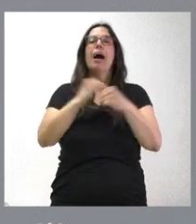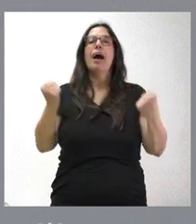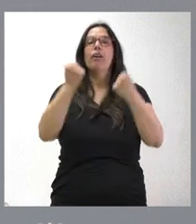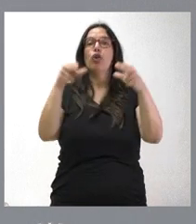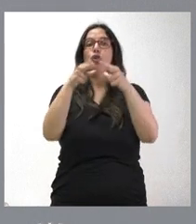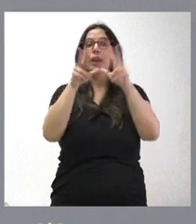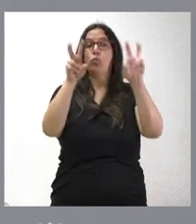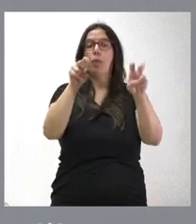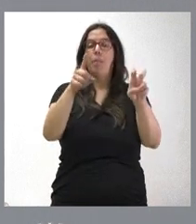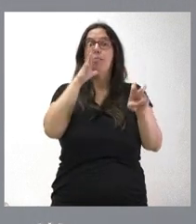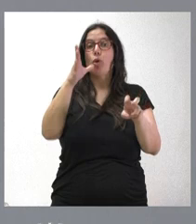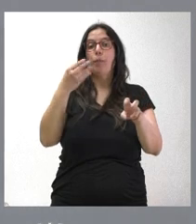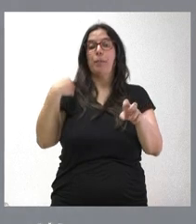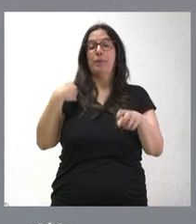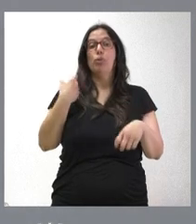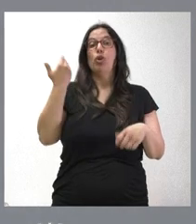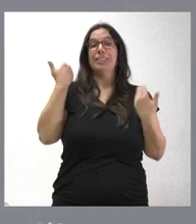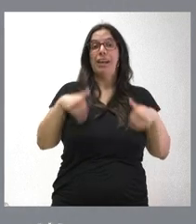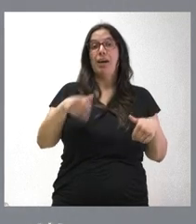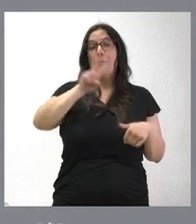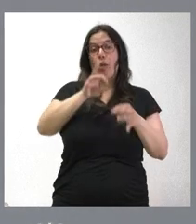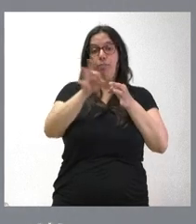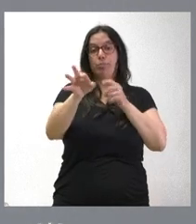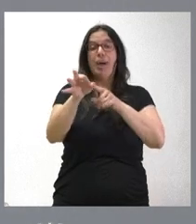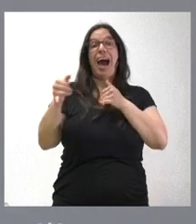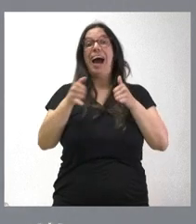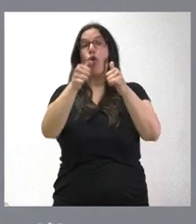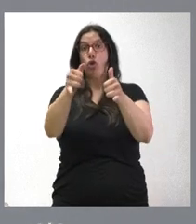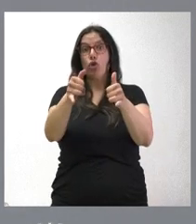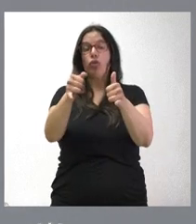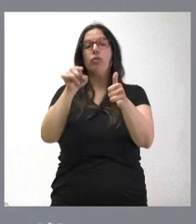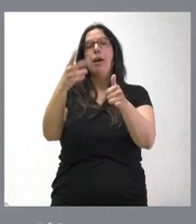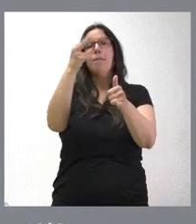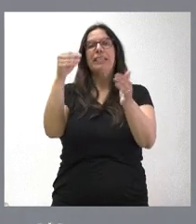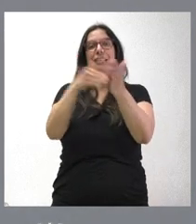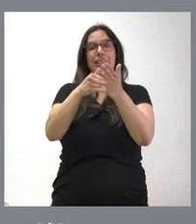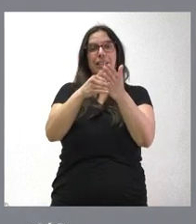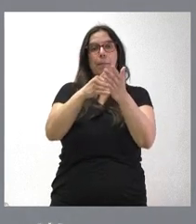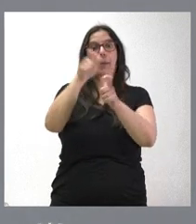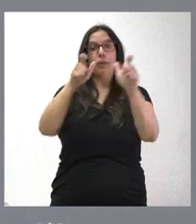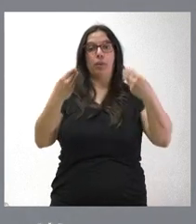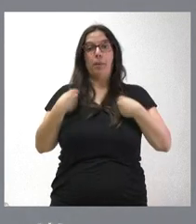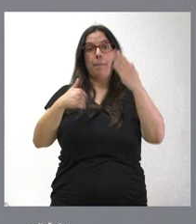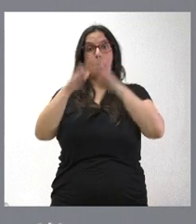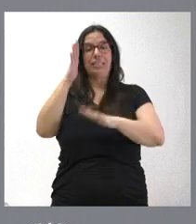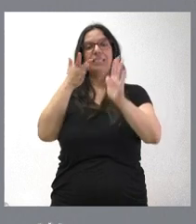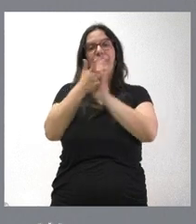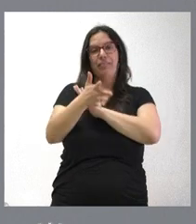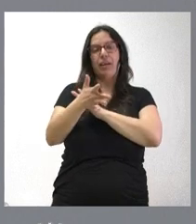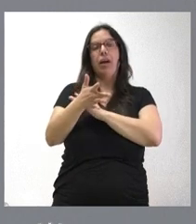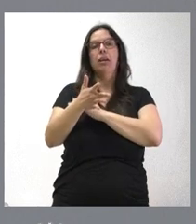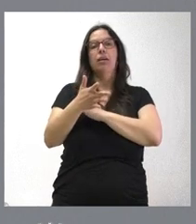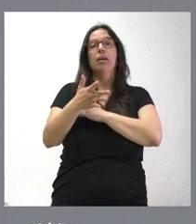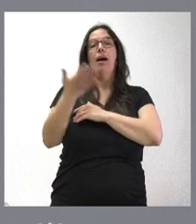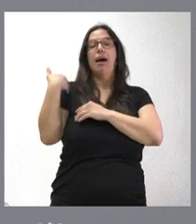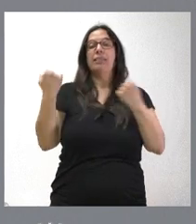este municipio ha superado los veinte mil habitantes y, por tanto, asume las competencias en materia de servicios sociales. Se modifica así una de las zonas de acción